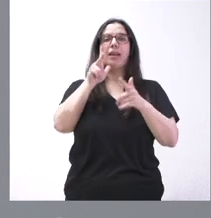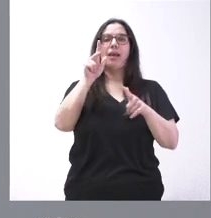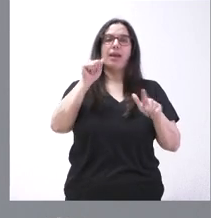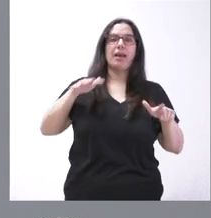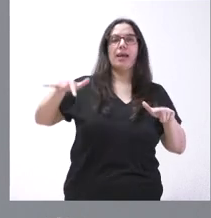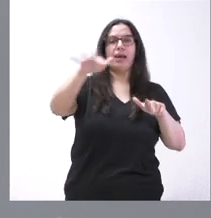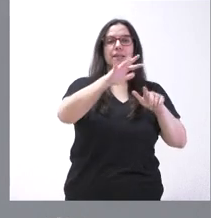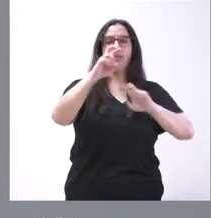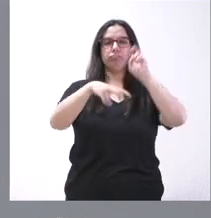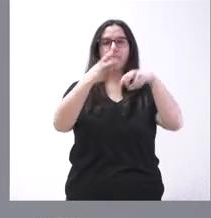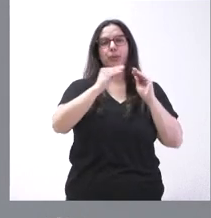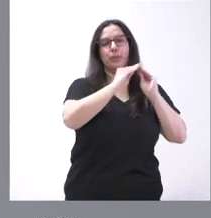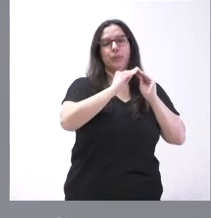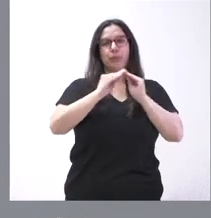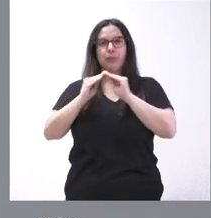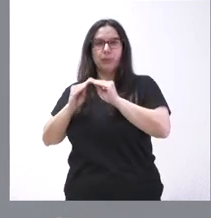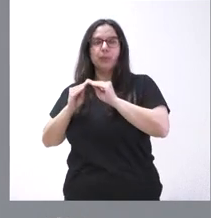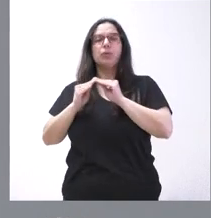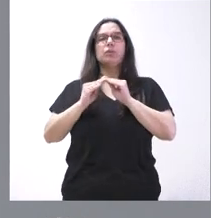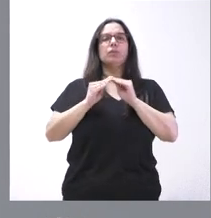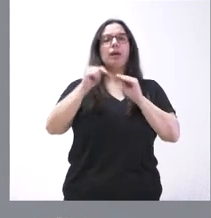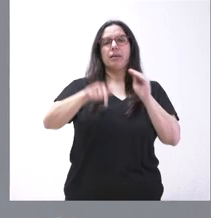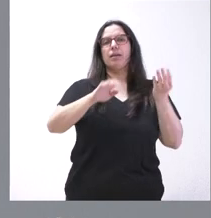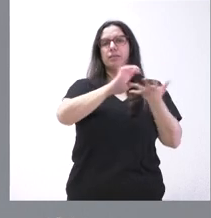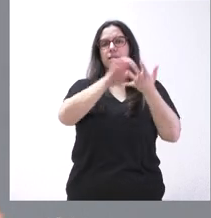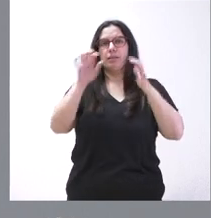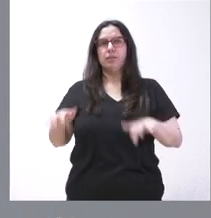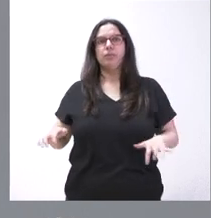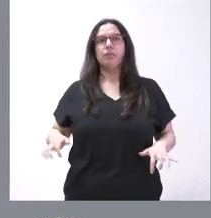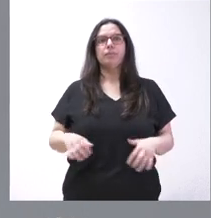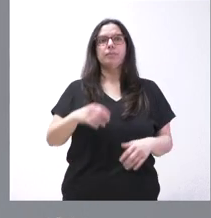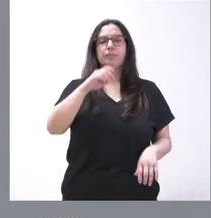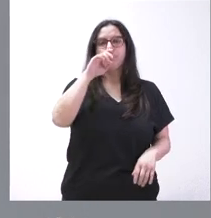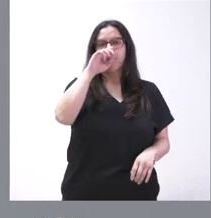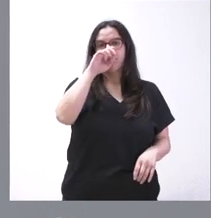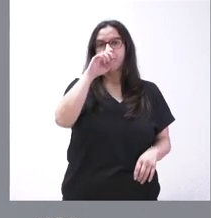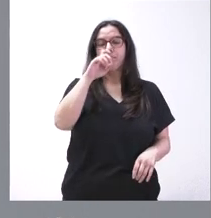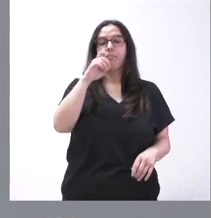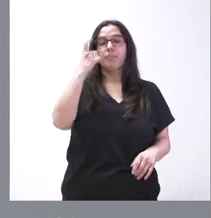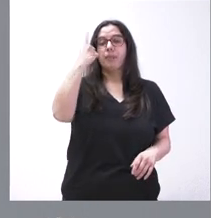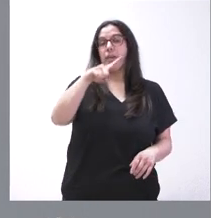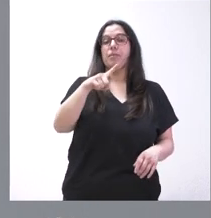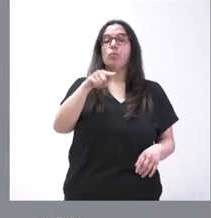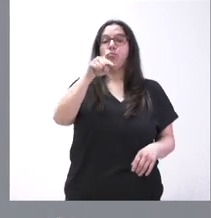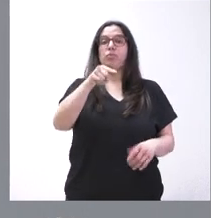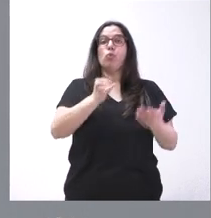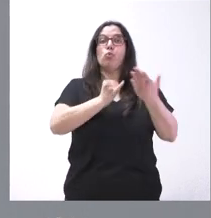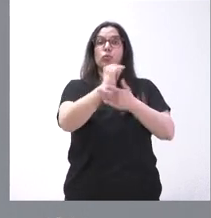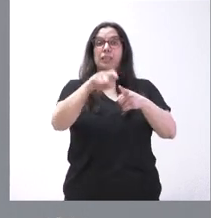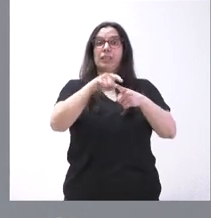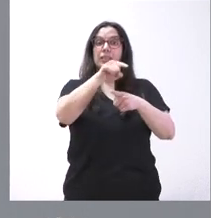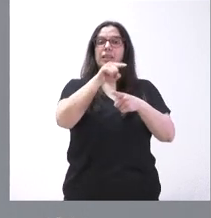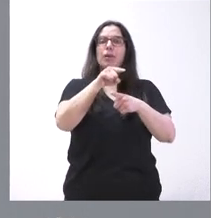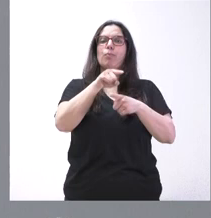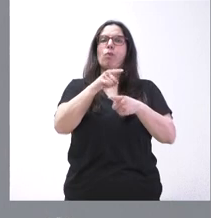reformadas, transformadas al regadío en Castilla y León, sabiendo que el regadío fija a población, que el regadío mejora la